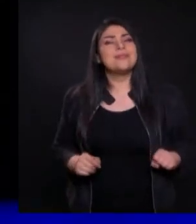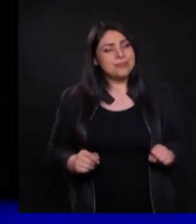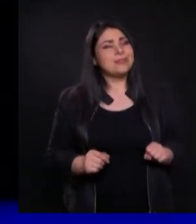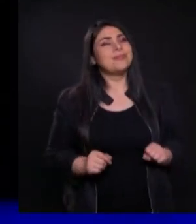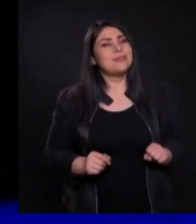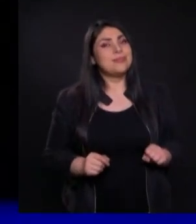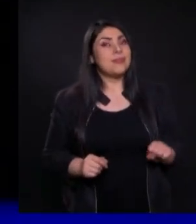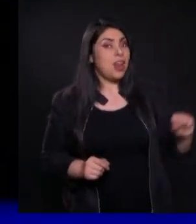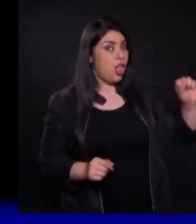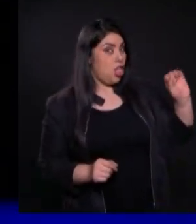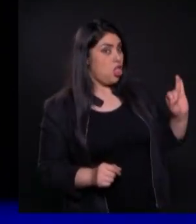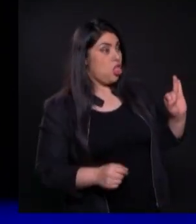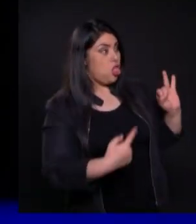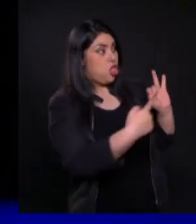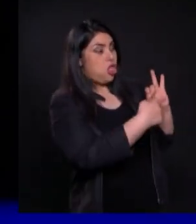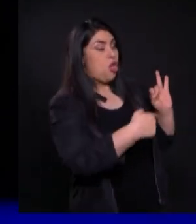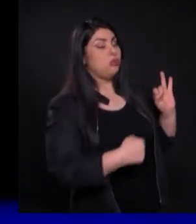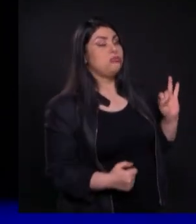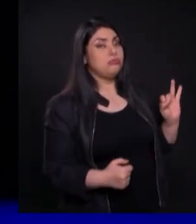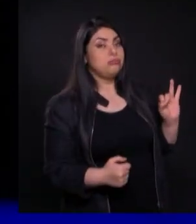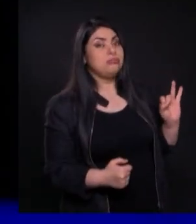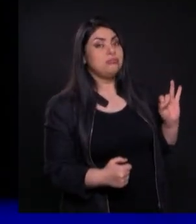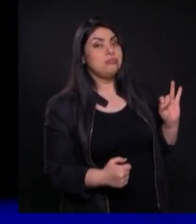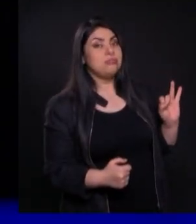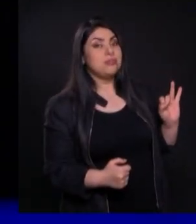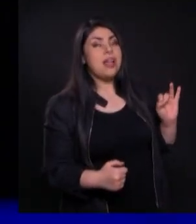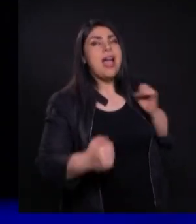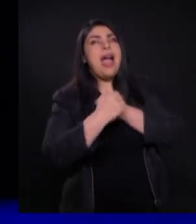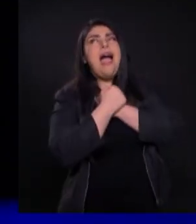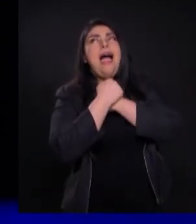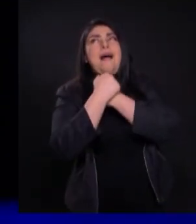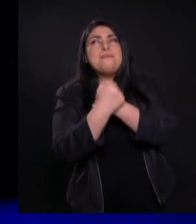Dos Oiga Amar la causa